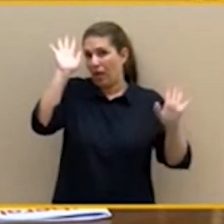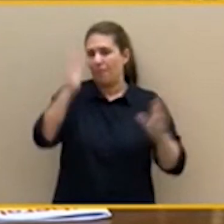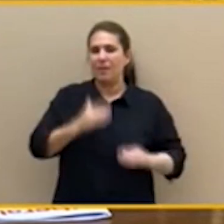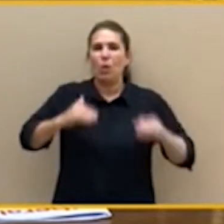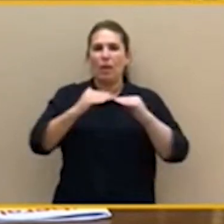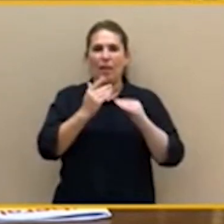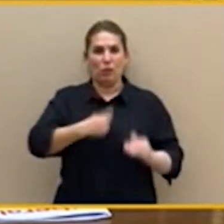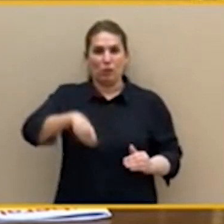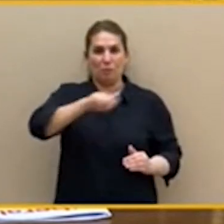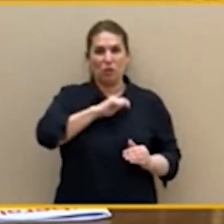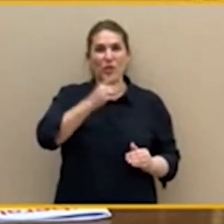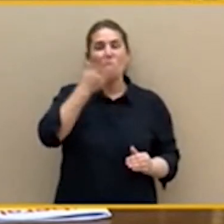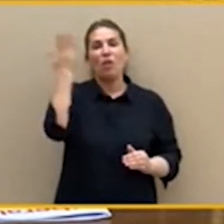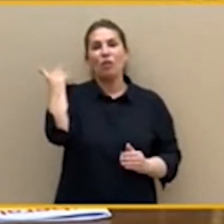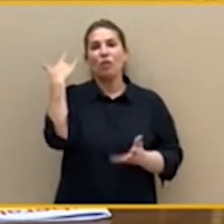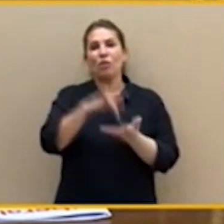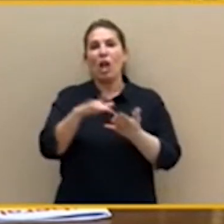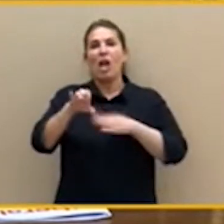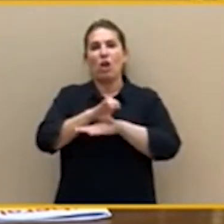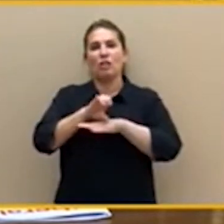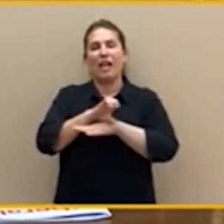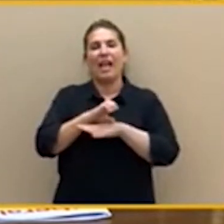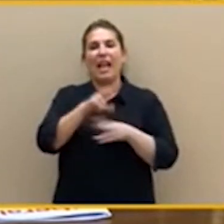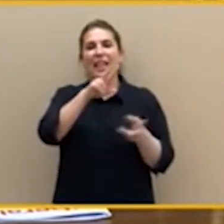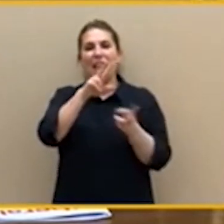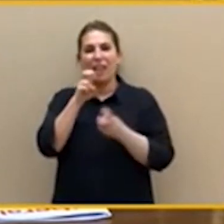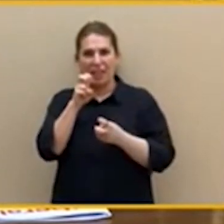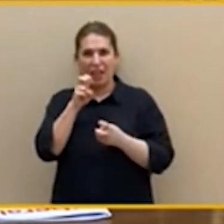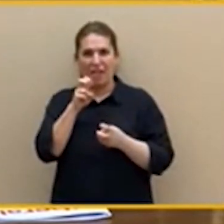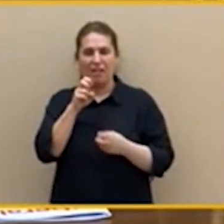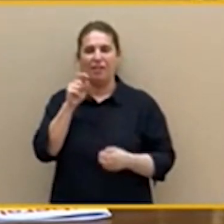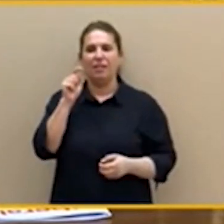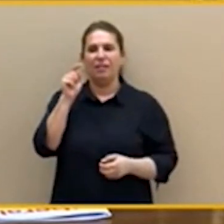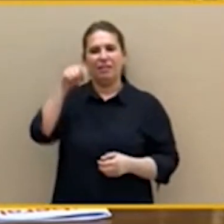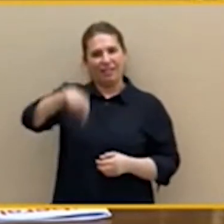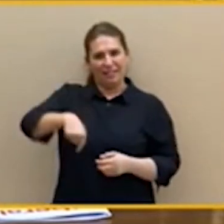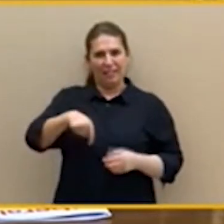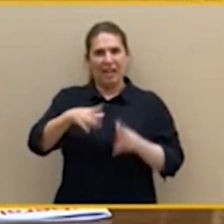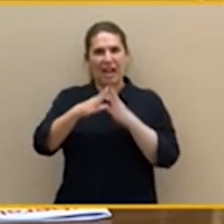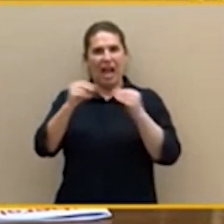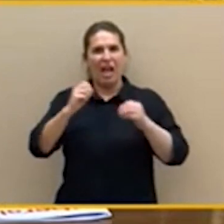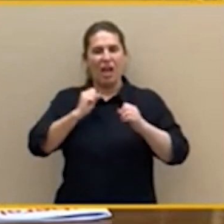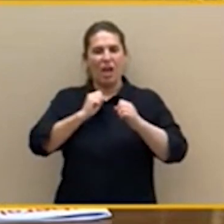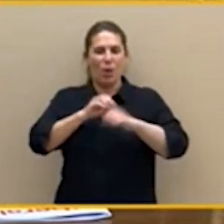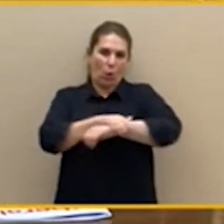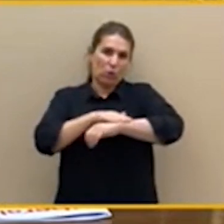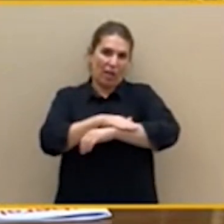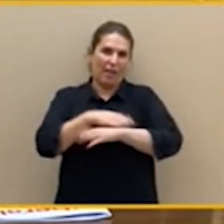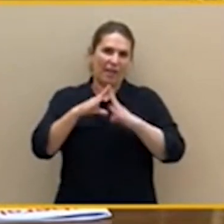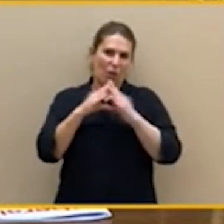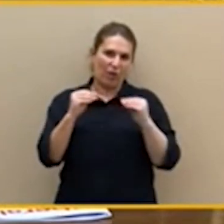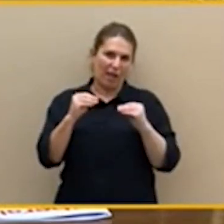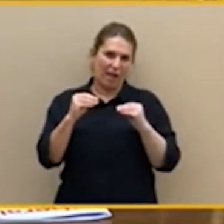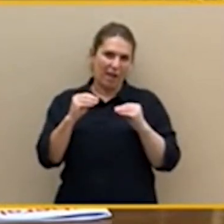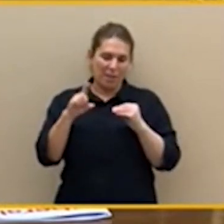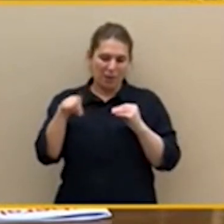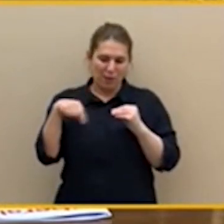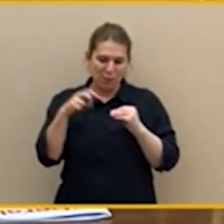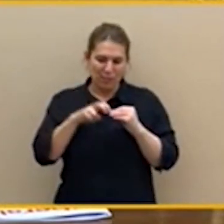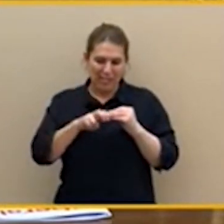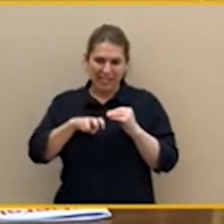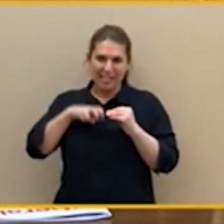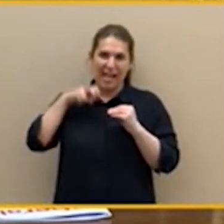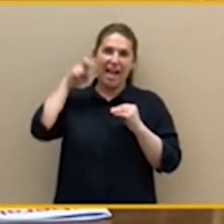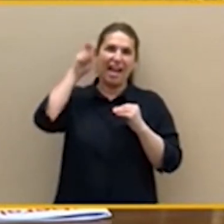Lo que le pasó es que, claro, subió de España perros para arriba, ya le hicieron ministra y entonces ya tiene que tragar con el cuponazo del